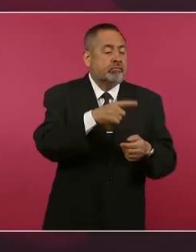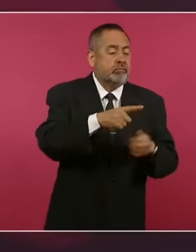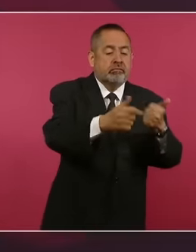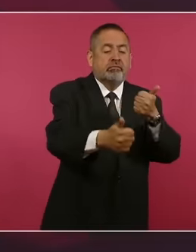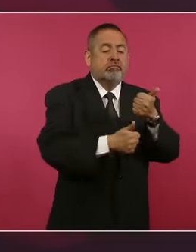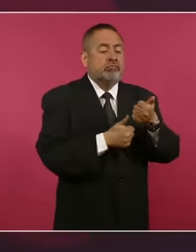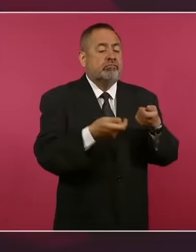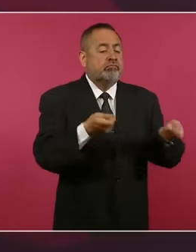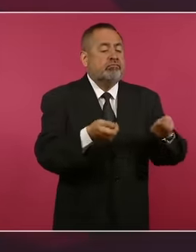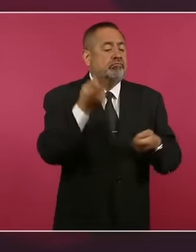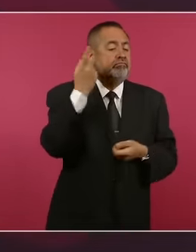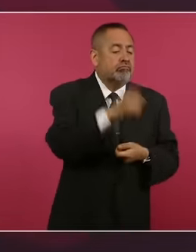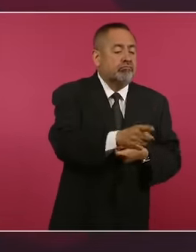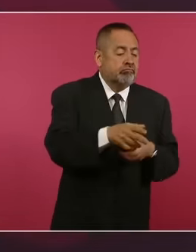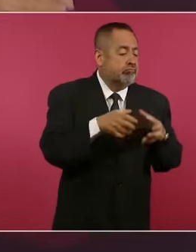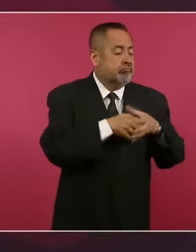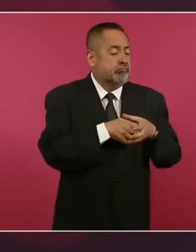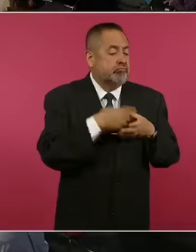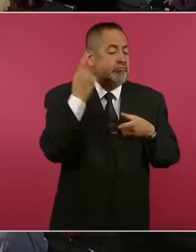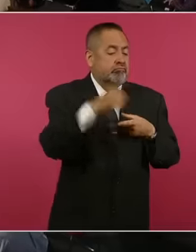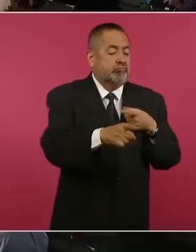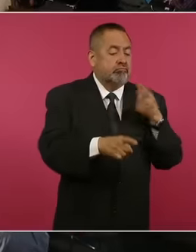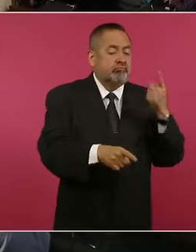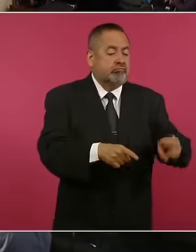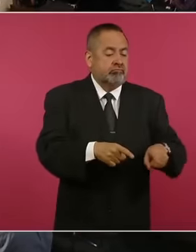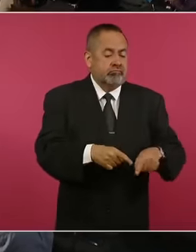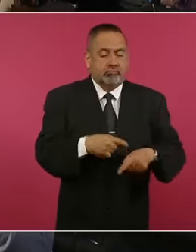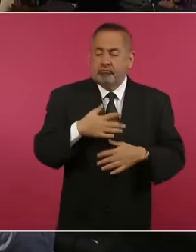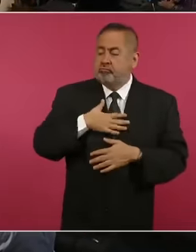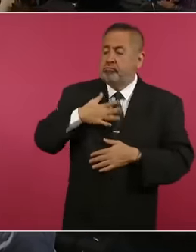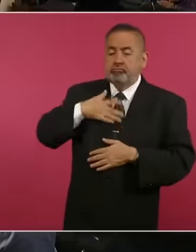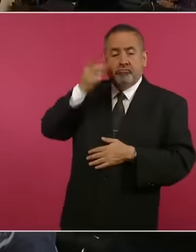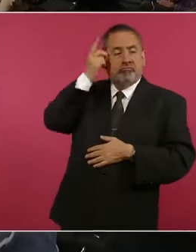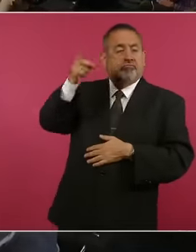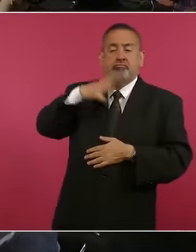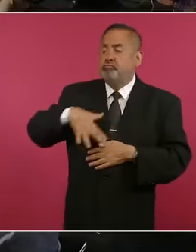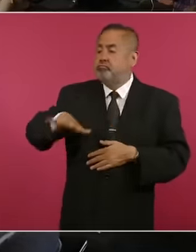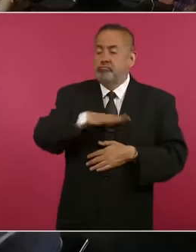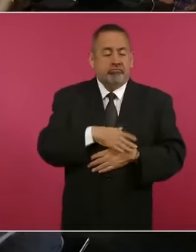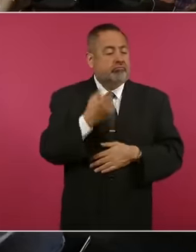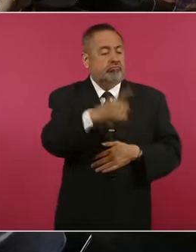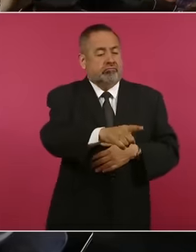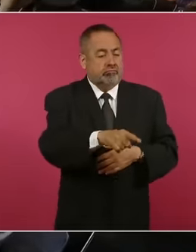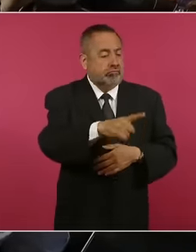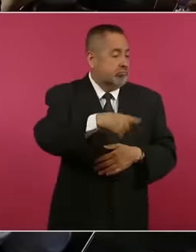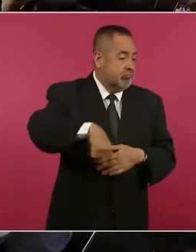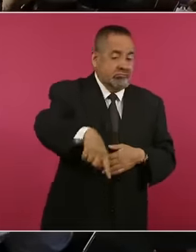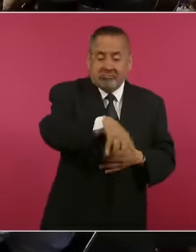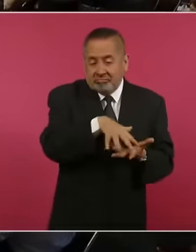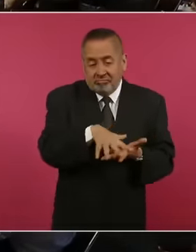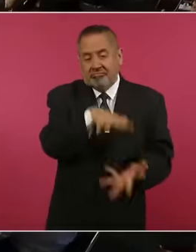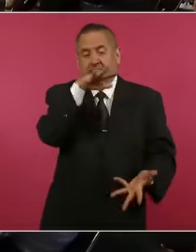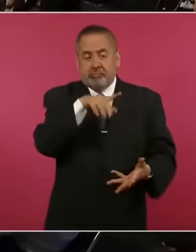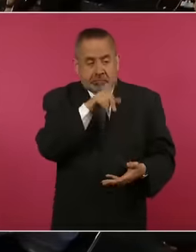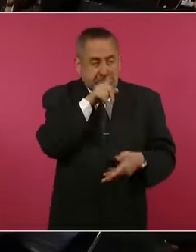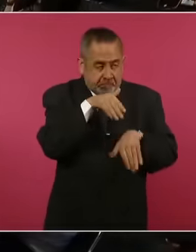subordinado a la oligarquía, los que se sentían los dueños de México y que